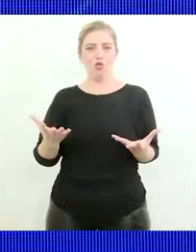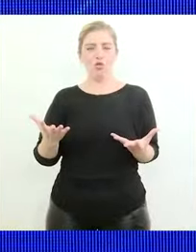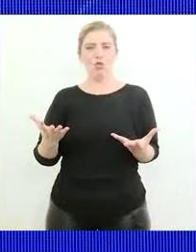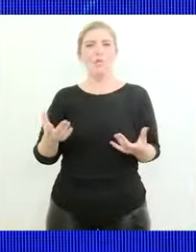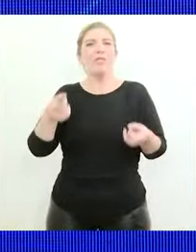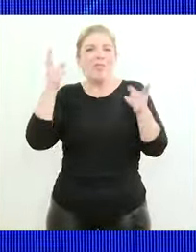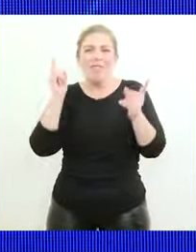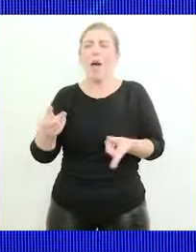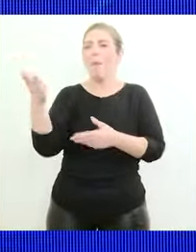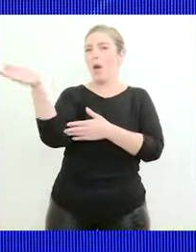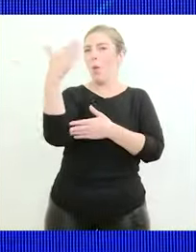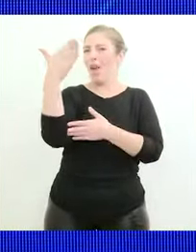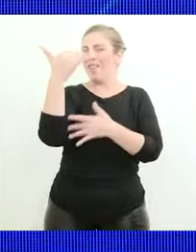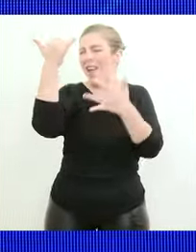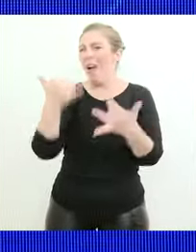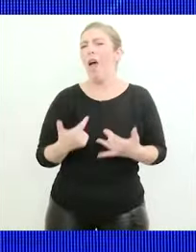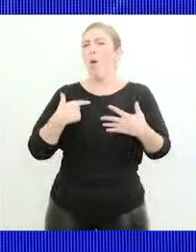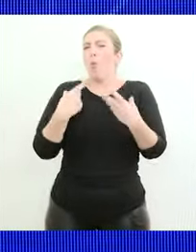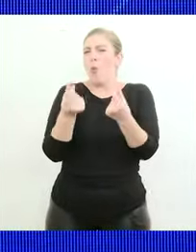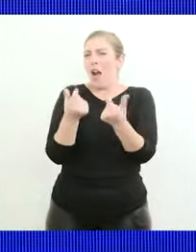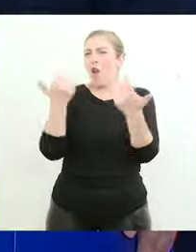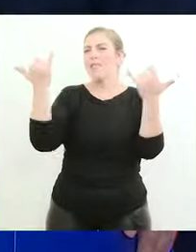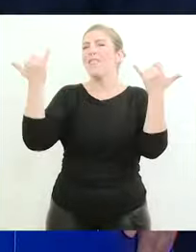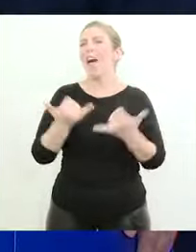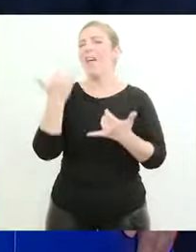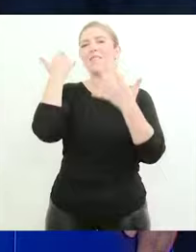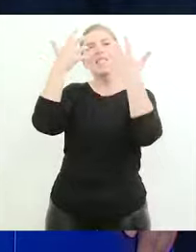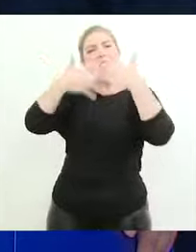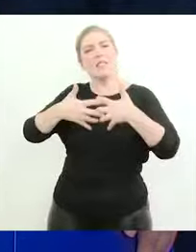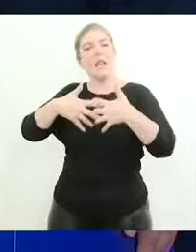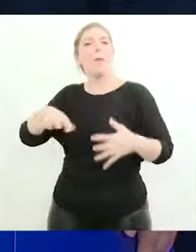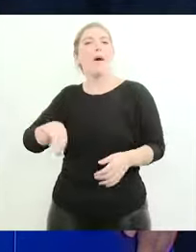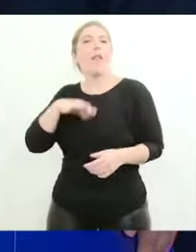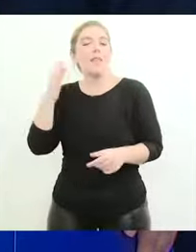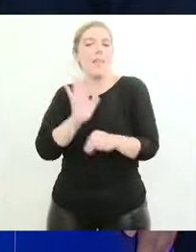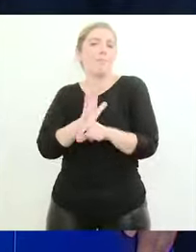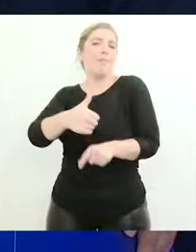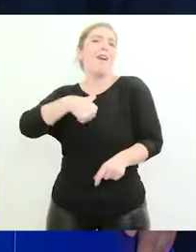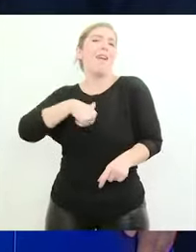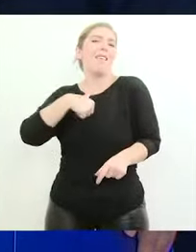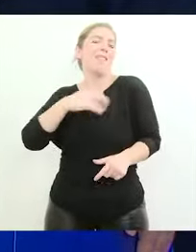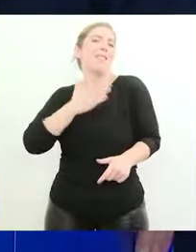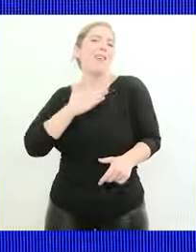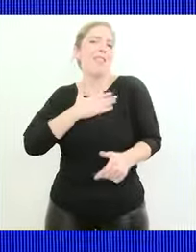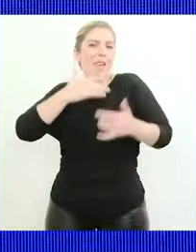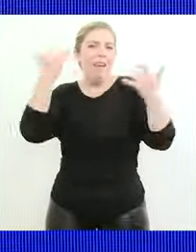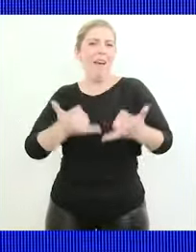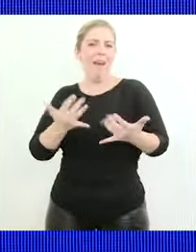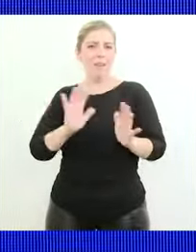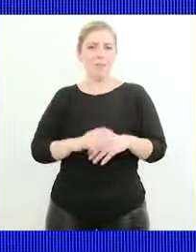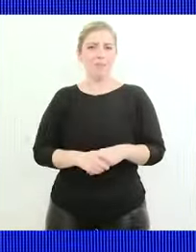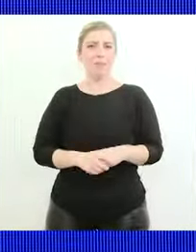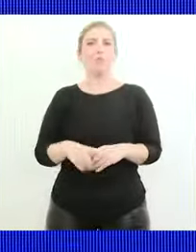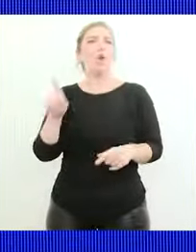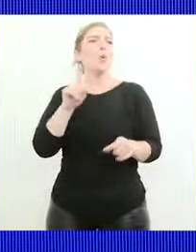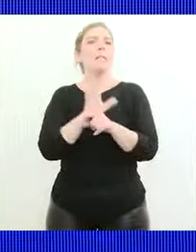una bandera valores de un sistema de vida que nos identifica que no es